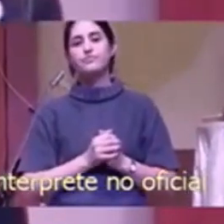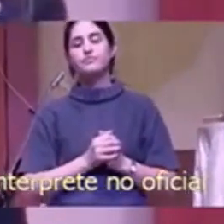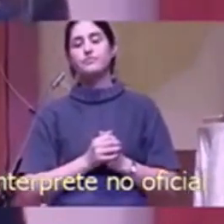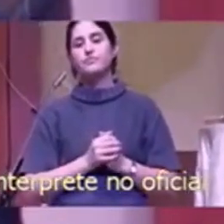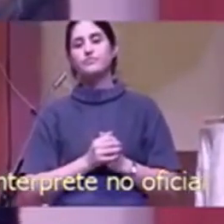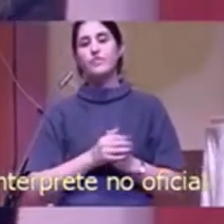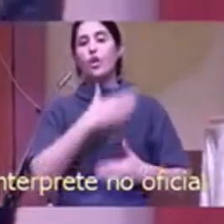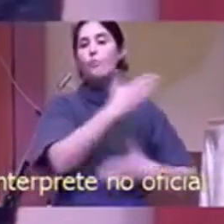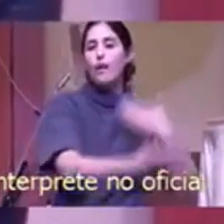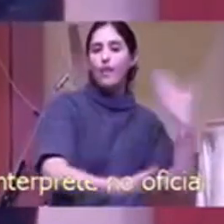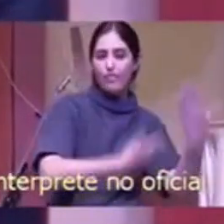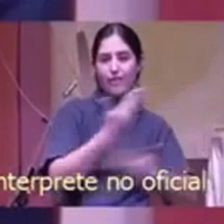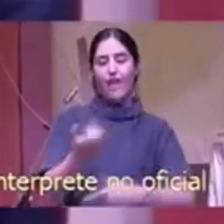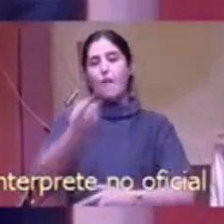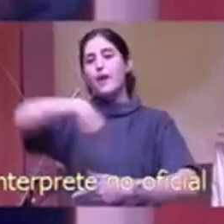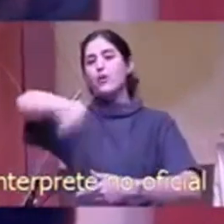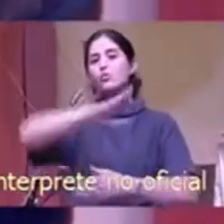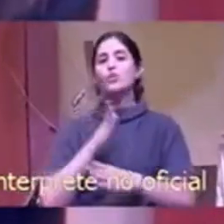a estos lugares de sombra.